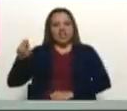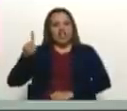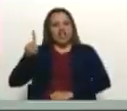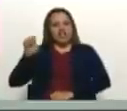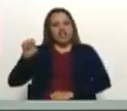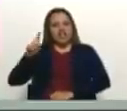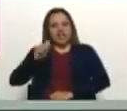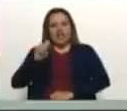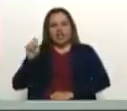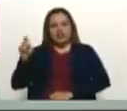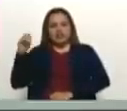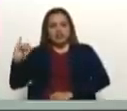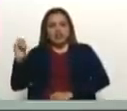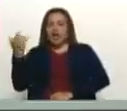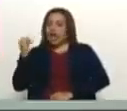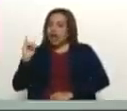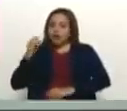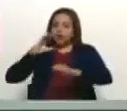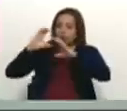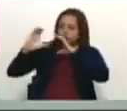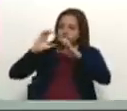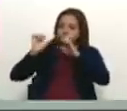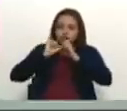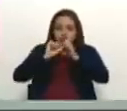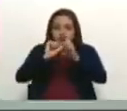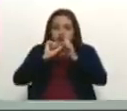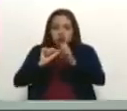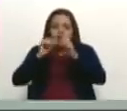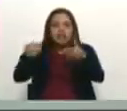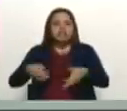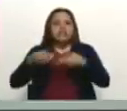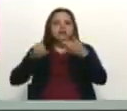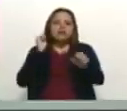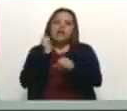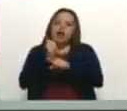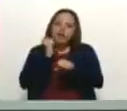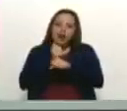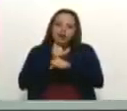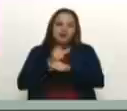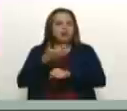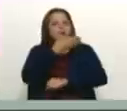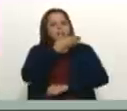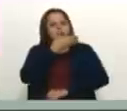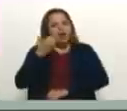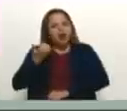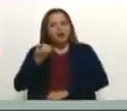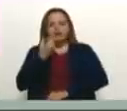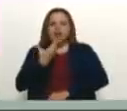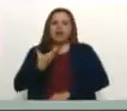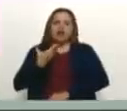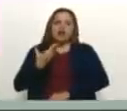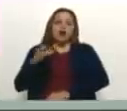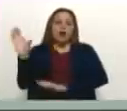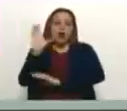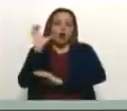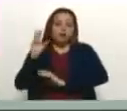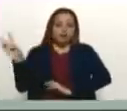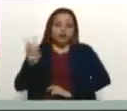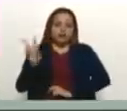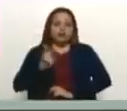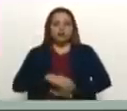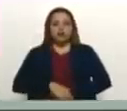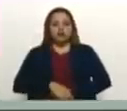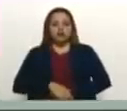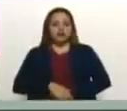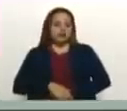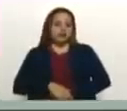permanente con Benedetti. Siempre trabajando por el bien de Colombia y de Venezuela. Así